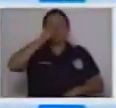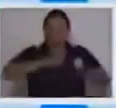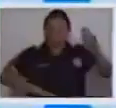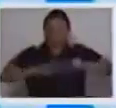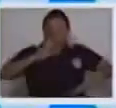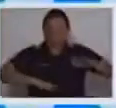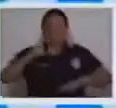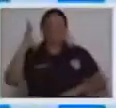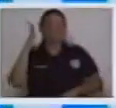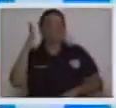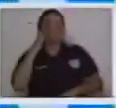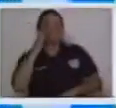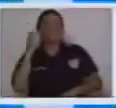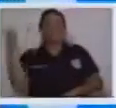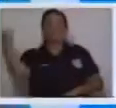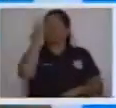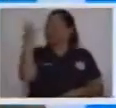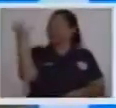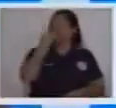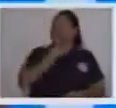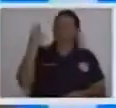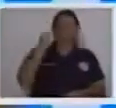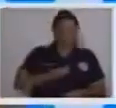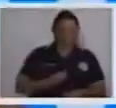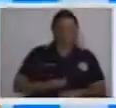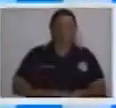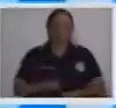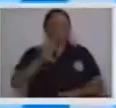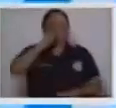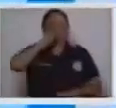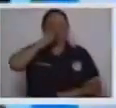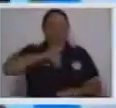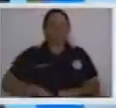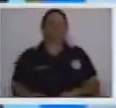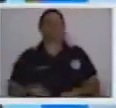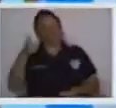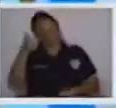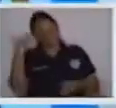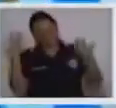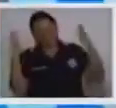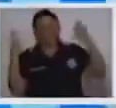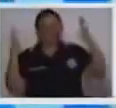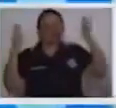mamá. El patito de mamá, qué lindo está. Cuac, cuac.